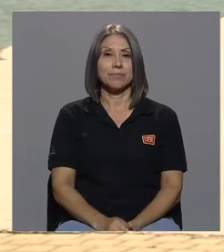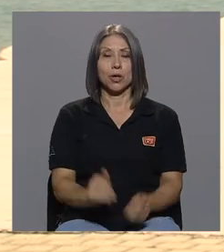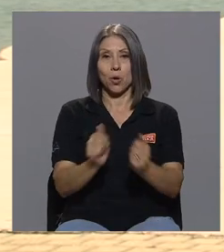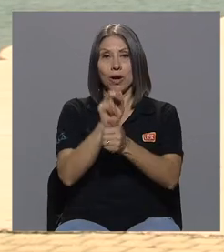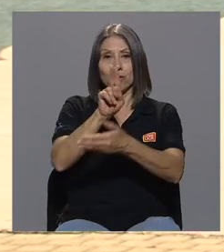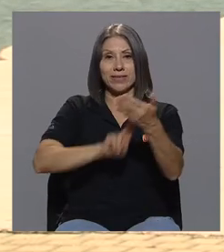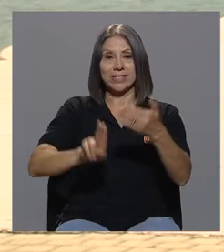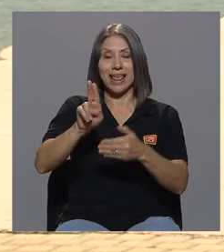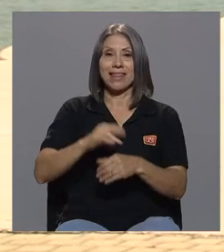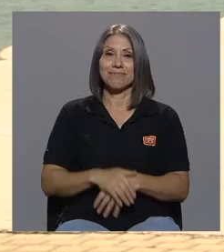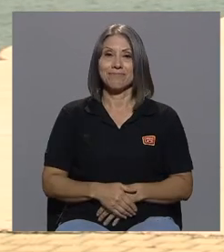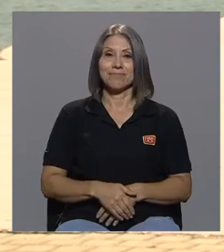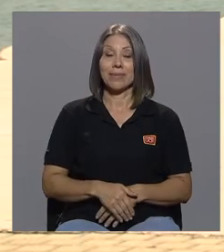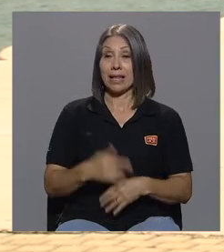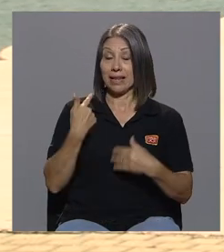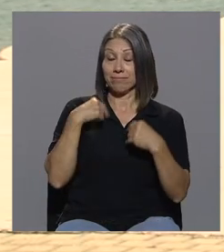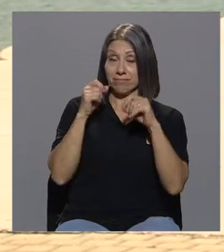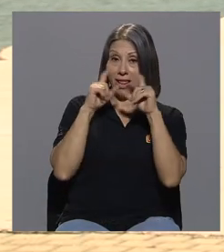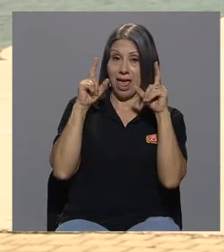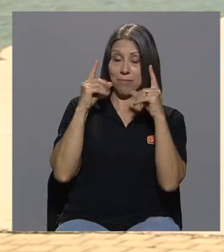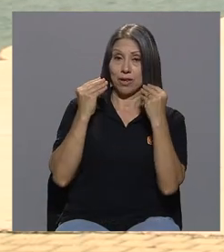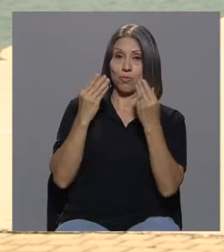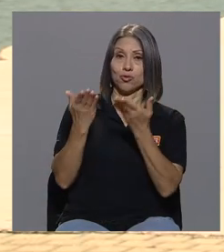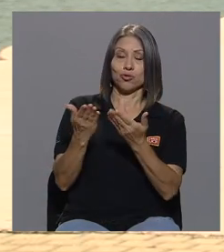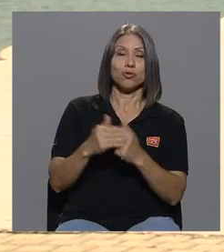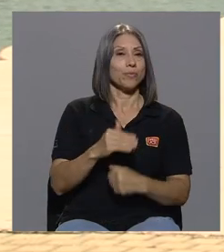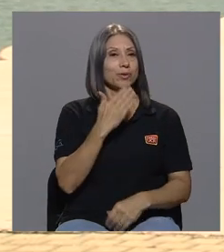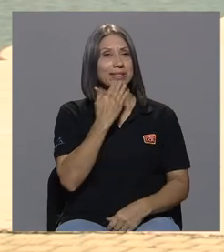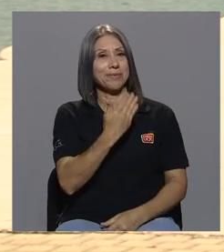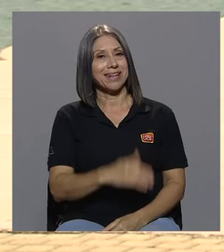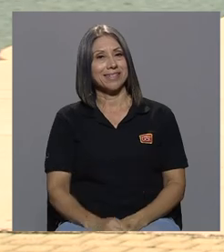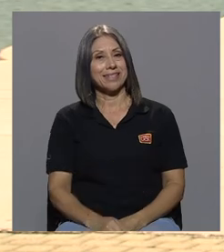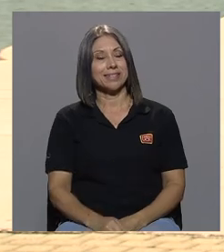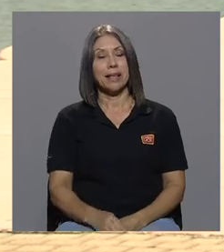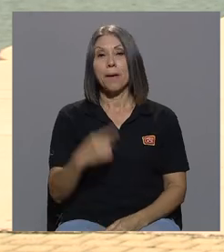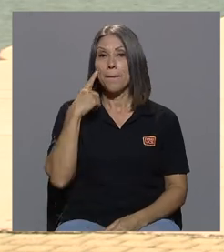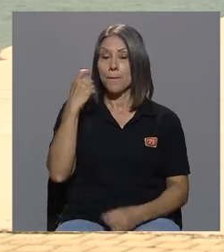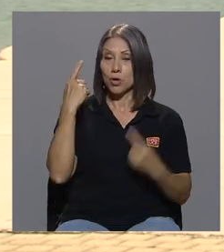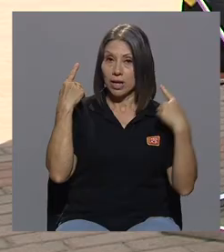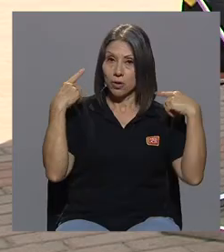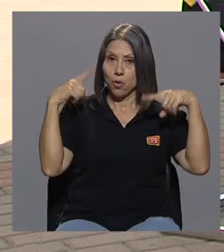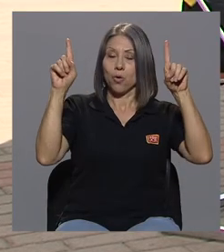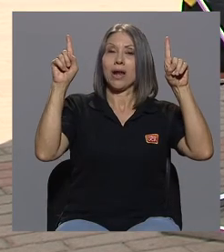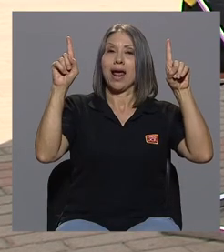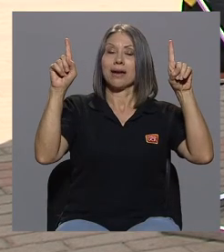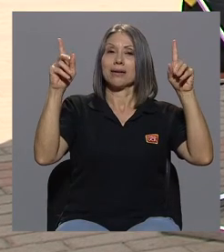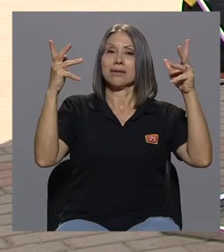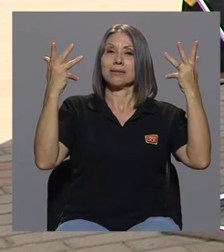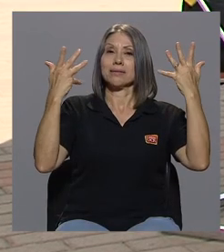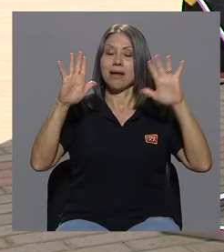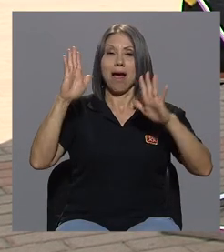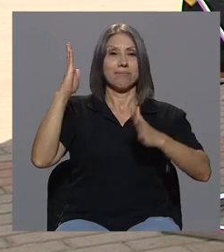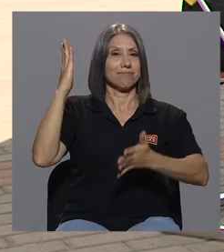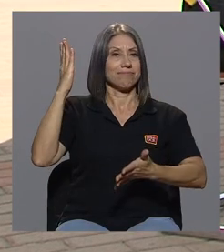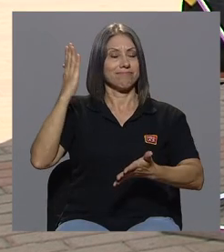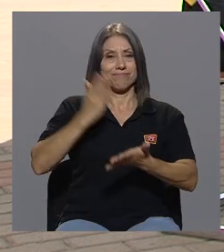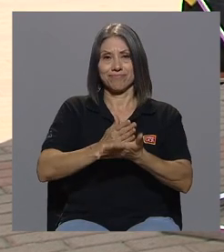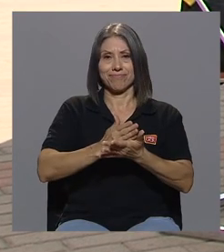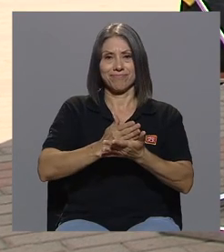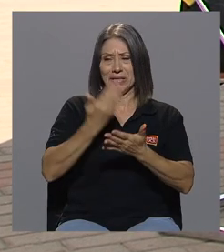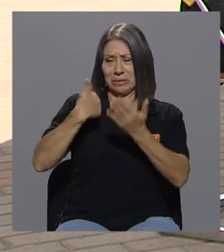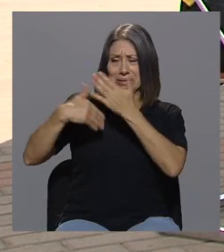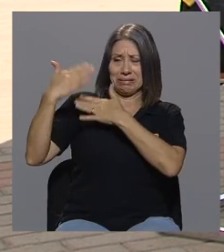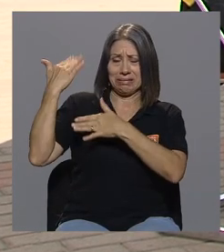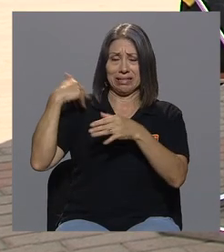y le admiro mucho porque muchísimas gracias el haber logrado salir de todo aquello que significó